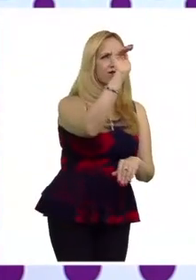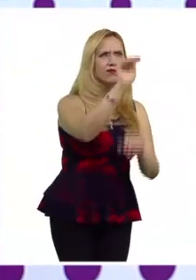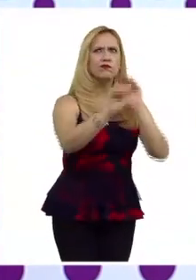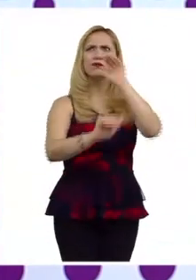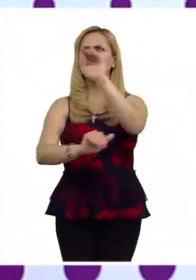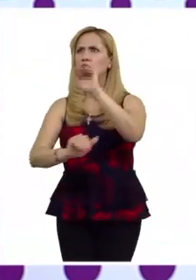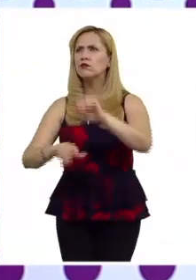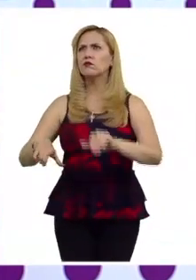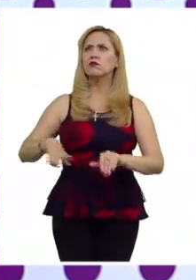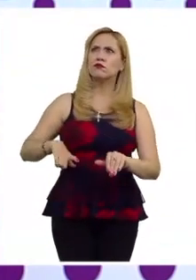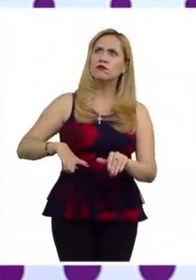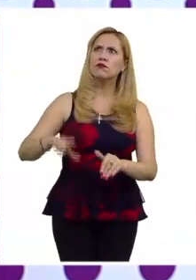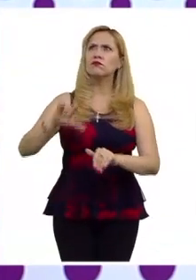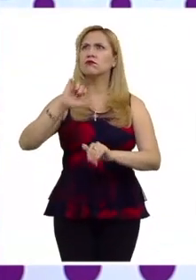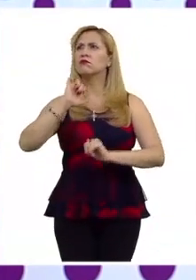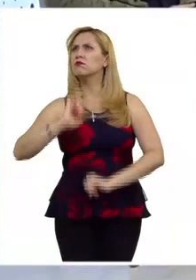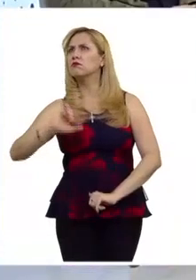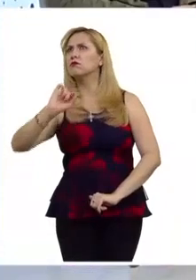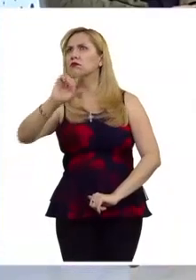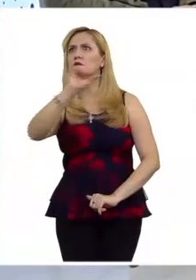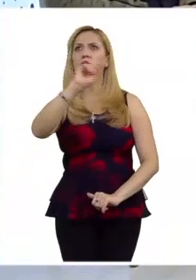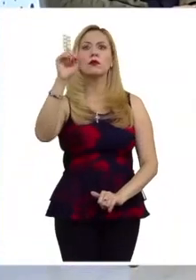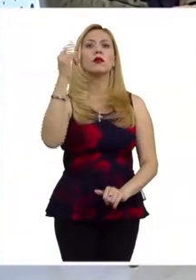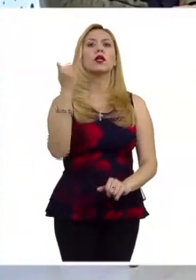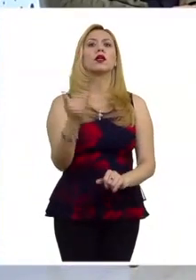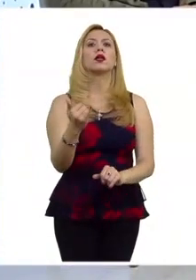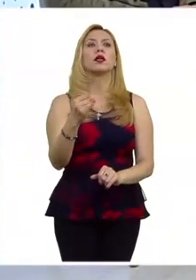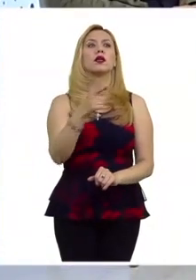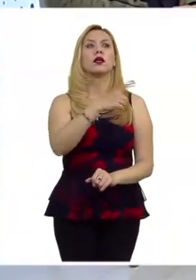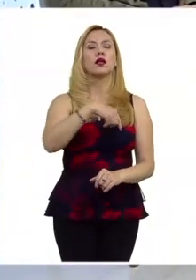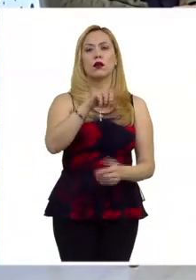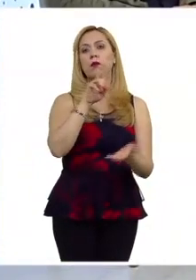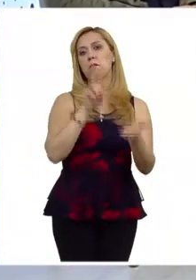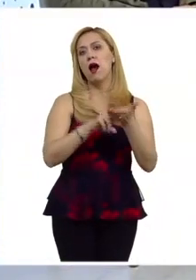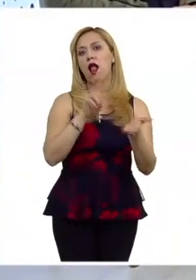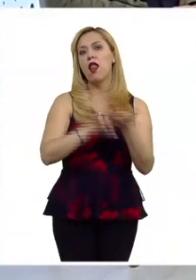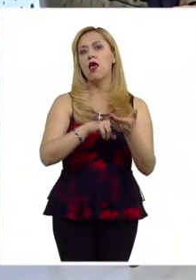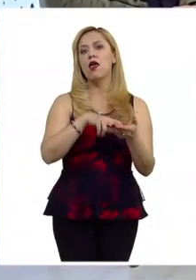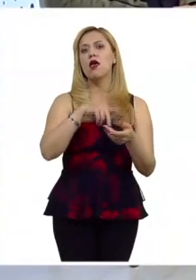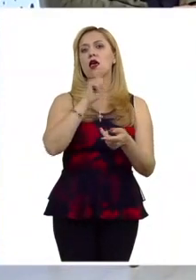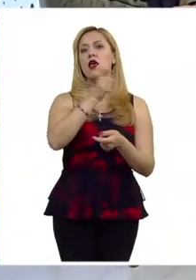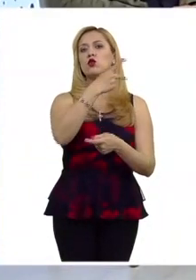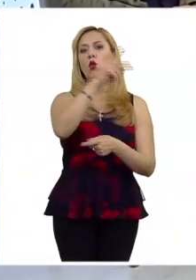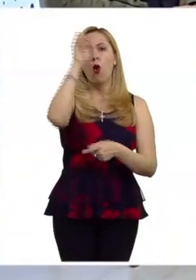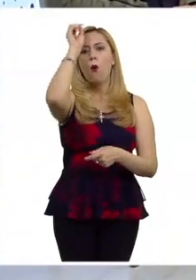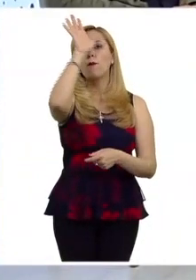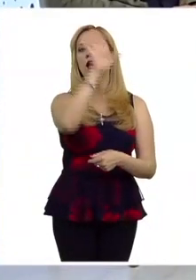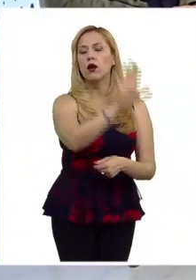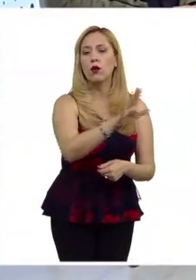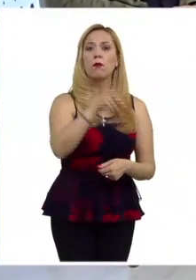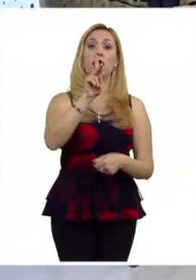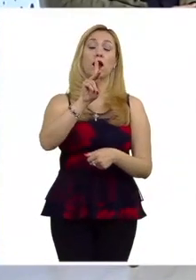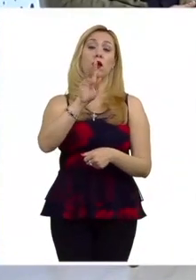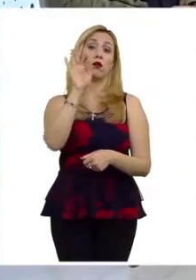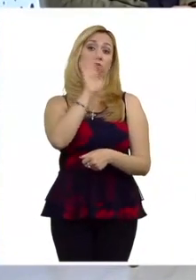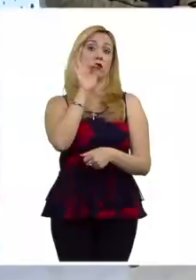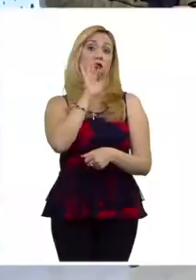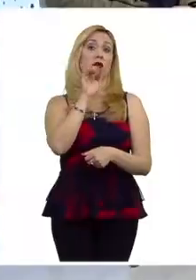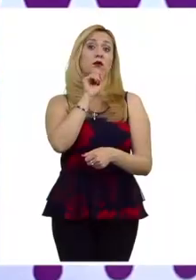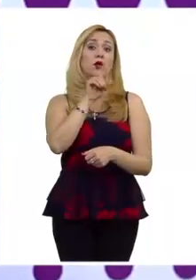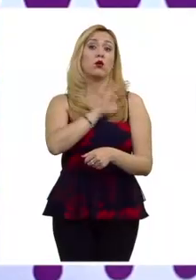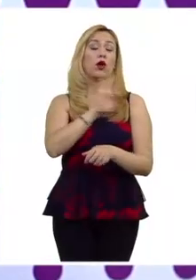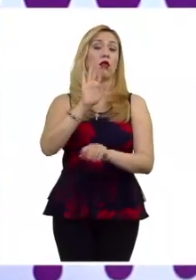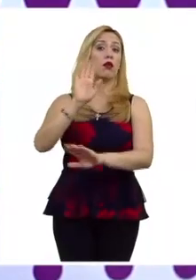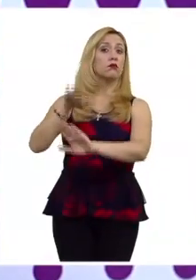y protege no sólo aquellos discursos que consideramos valiosos sino también aquellos que pueden ofender aquellos